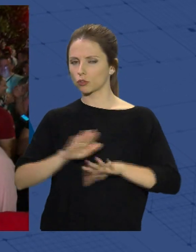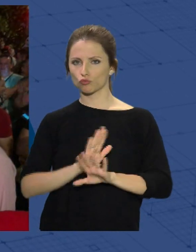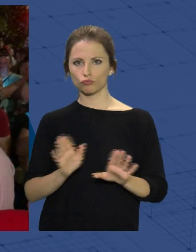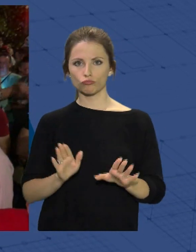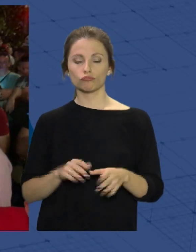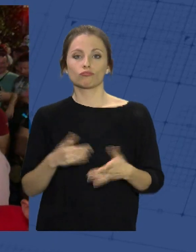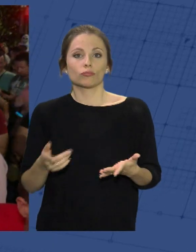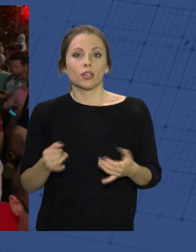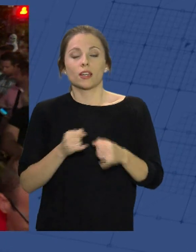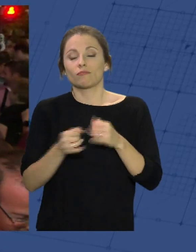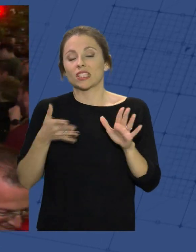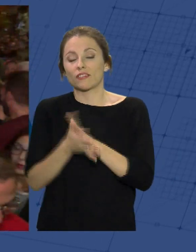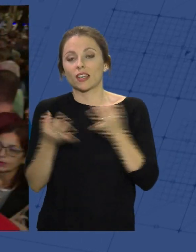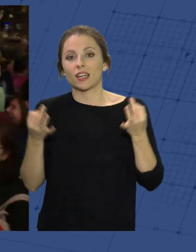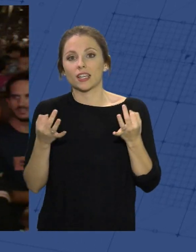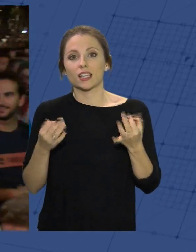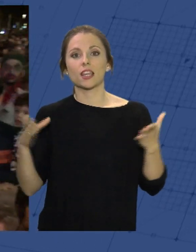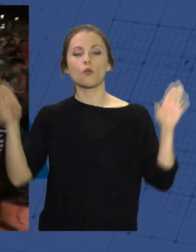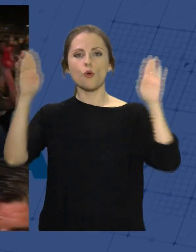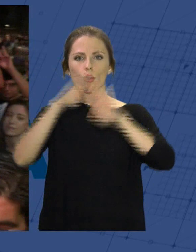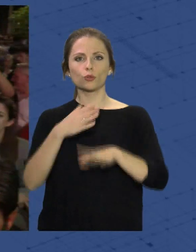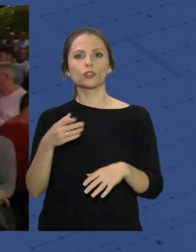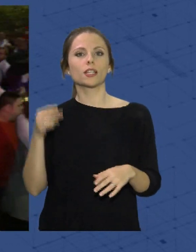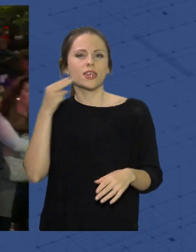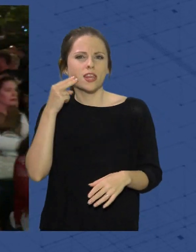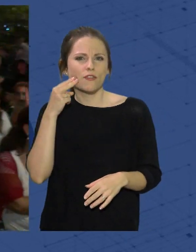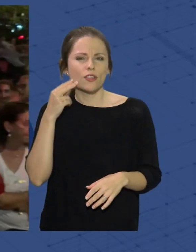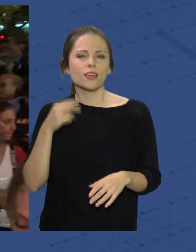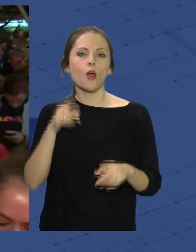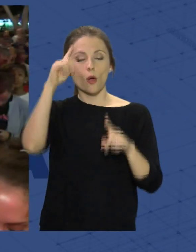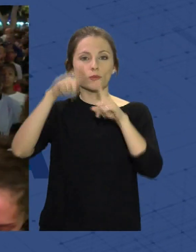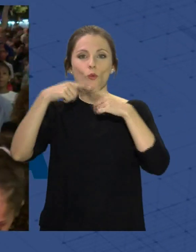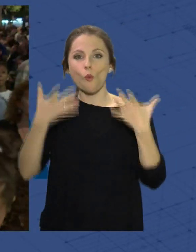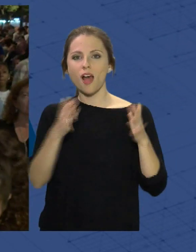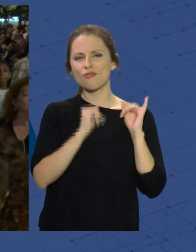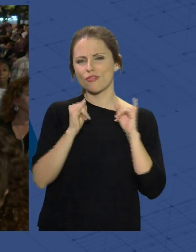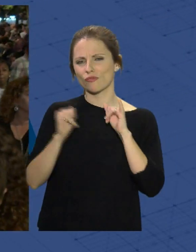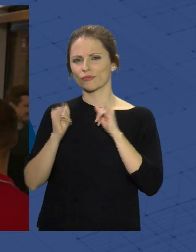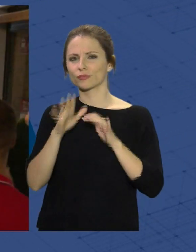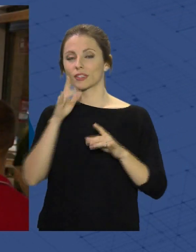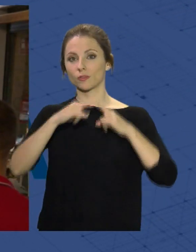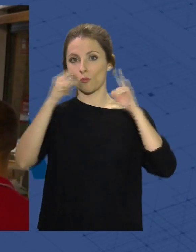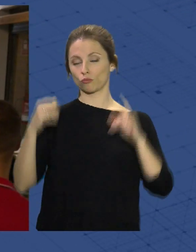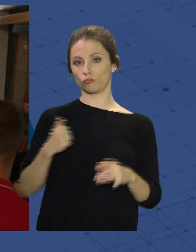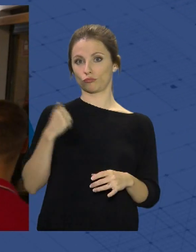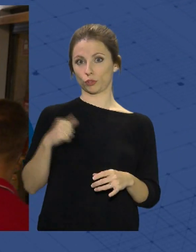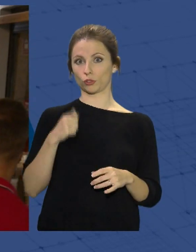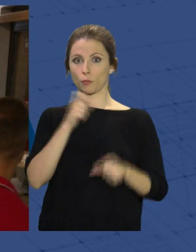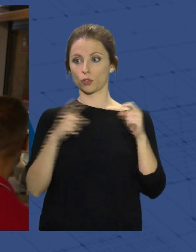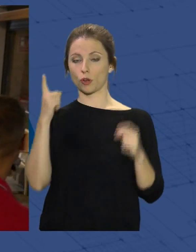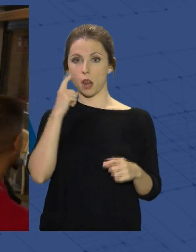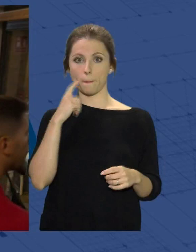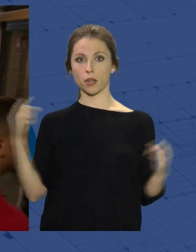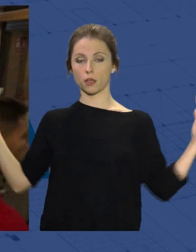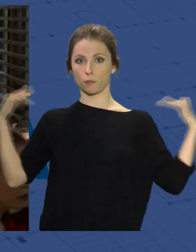definitiva, una noche terrorífica para pasárselo de muerte, en la que los almerienses y quienes han aprovechado el puente para visitarnos han podido disfrutar de